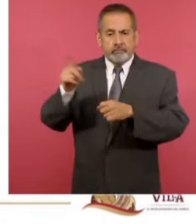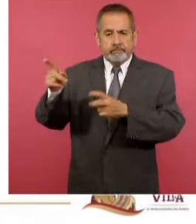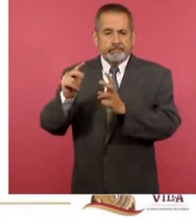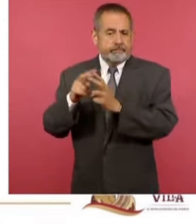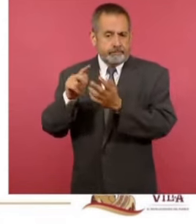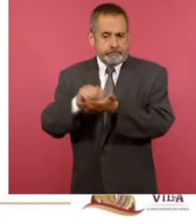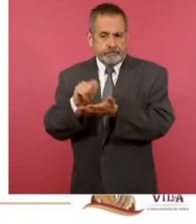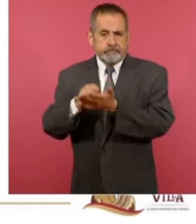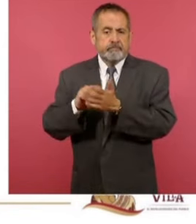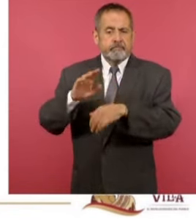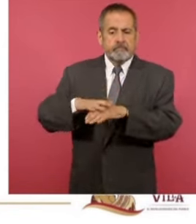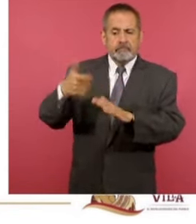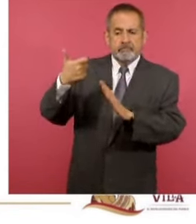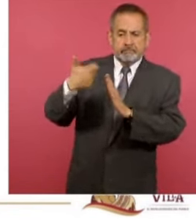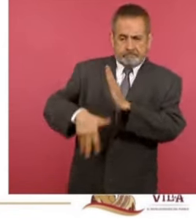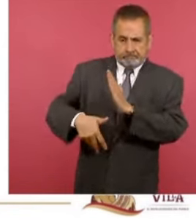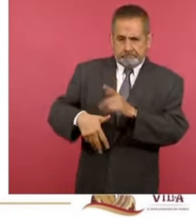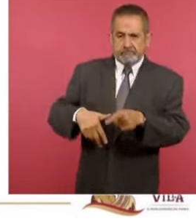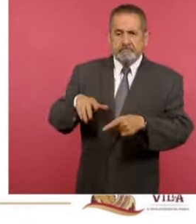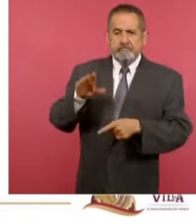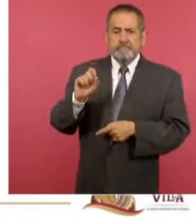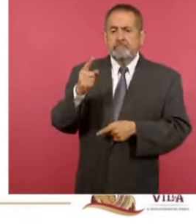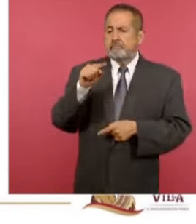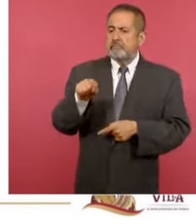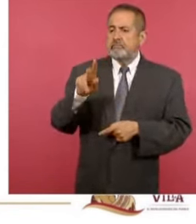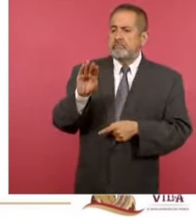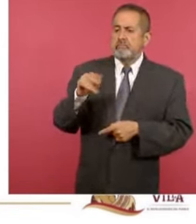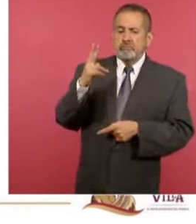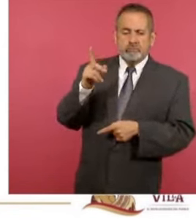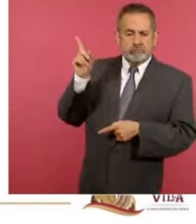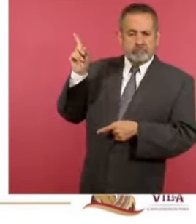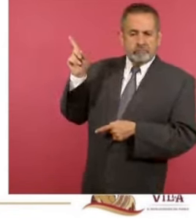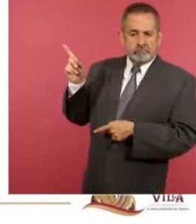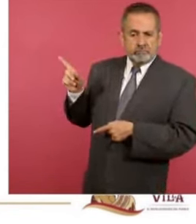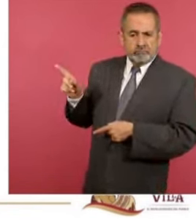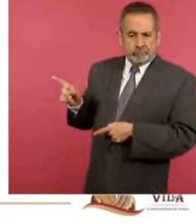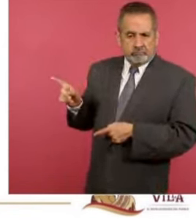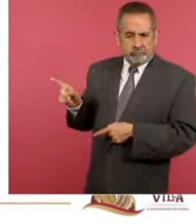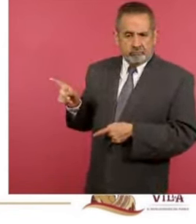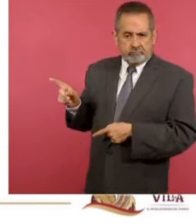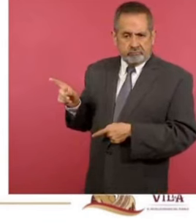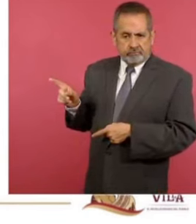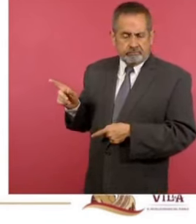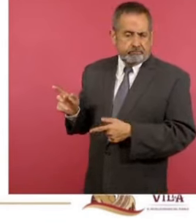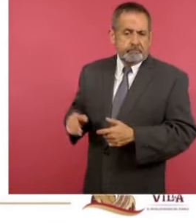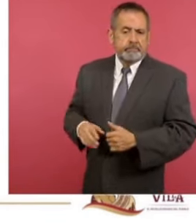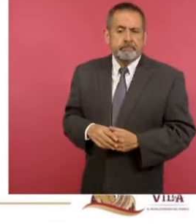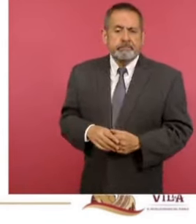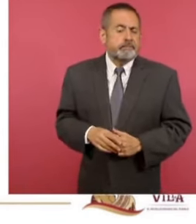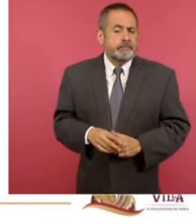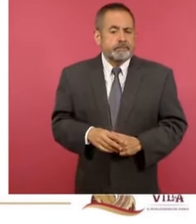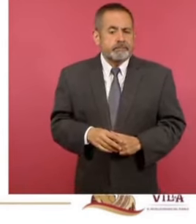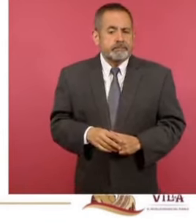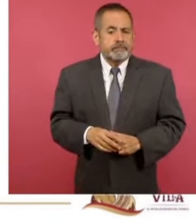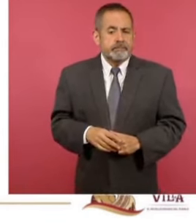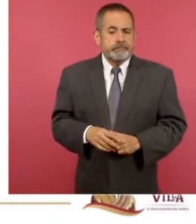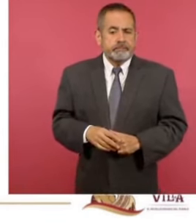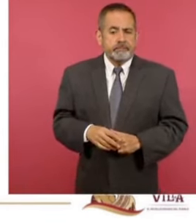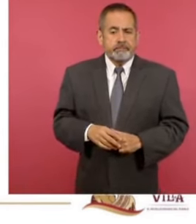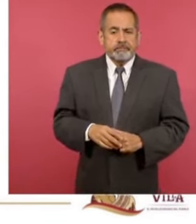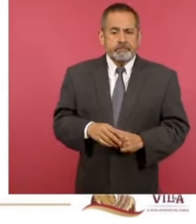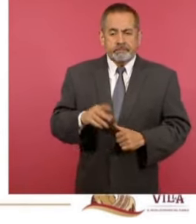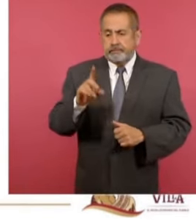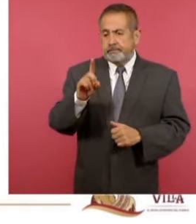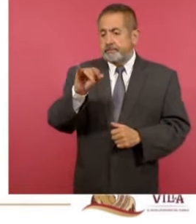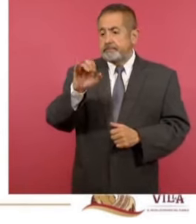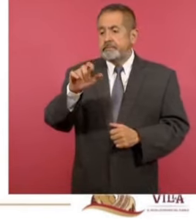precio más bajo, 22 pesos con 92 centavos para esa región. La gas tiene el precio más alto